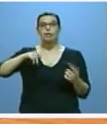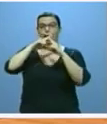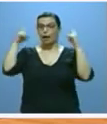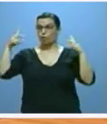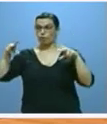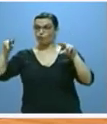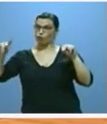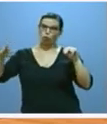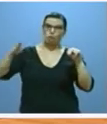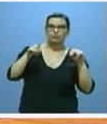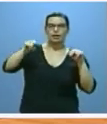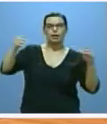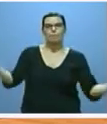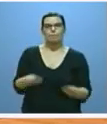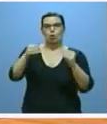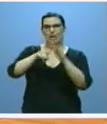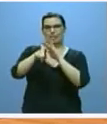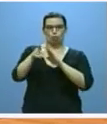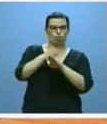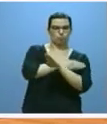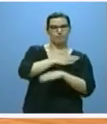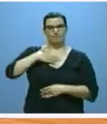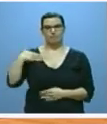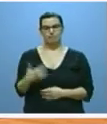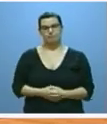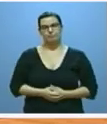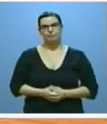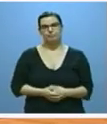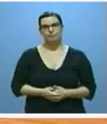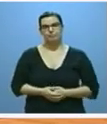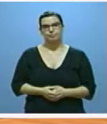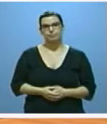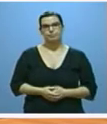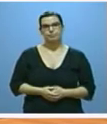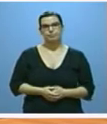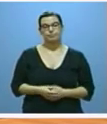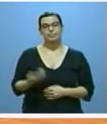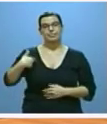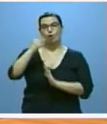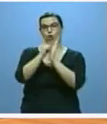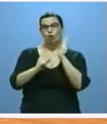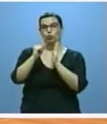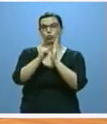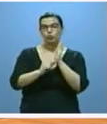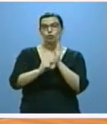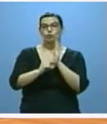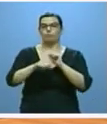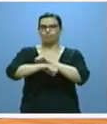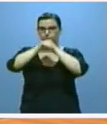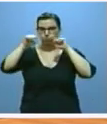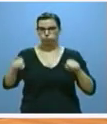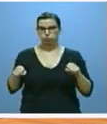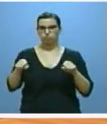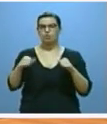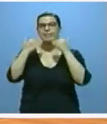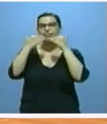año mejorando de manera notable la gestión anterior. Hemos consolidado las mejores condiciones introducidas en los últimos años de